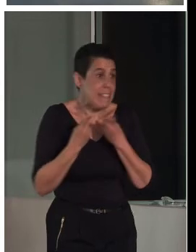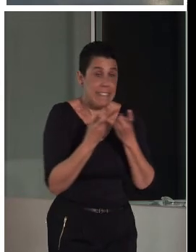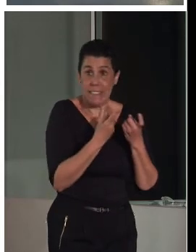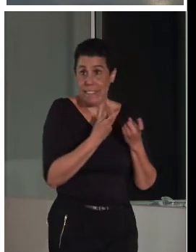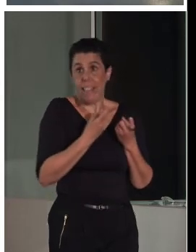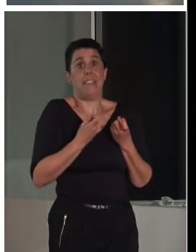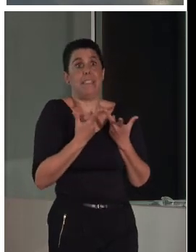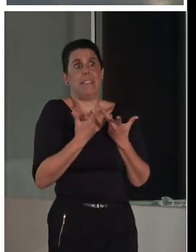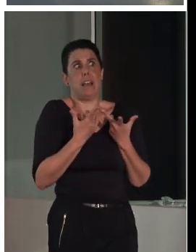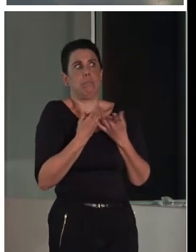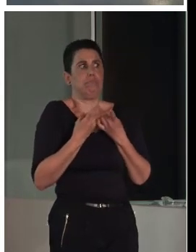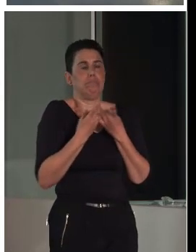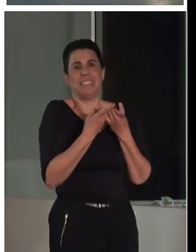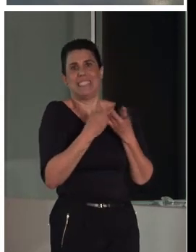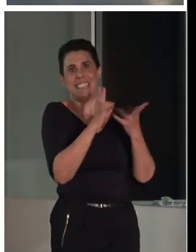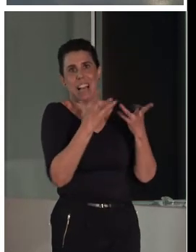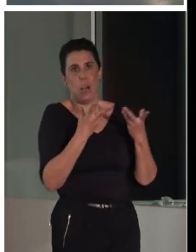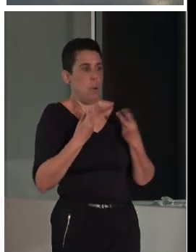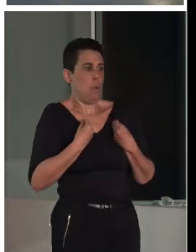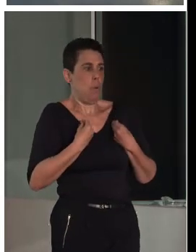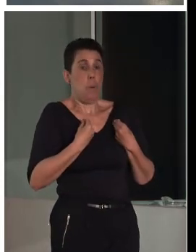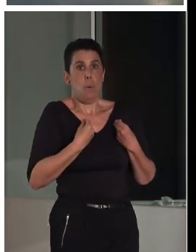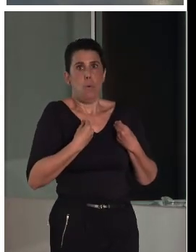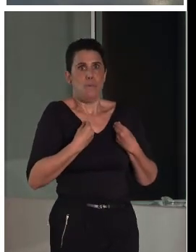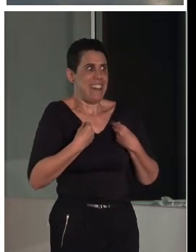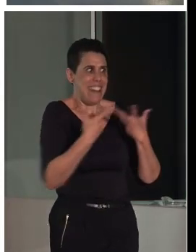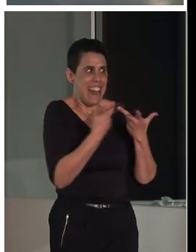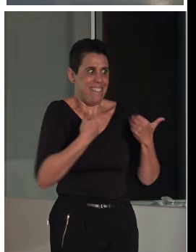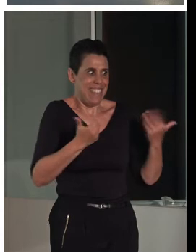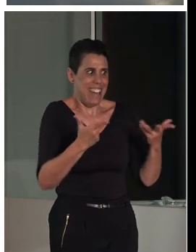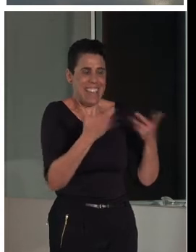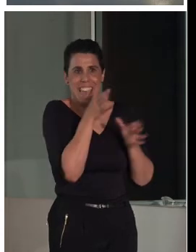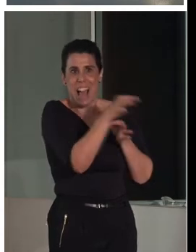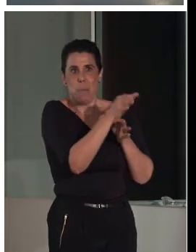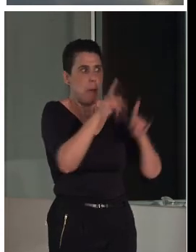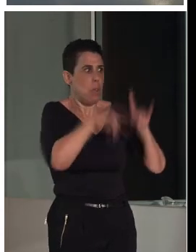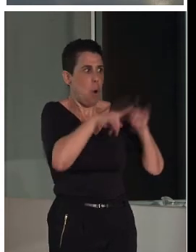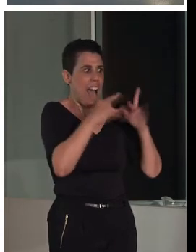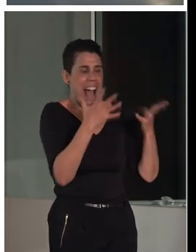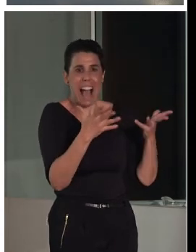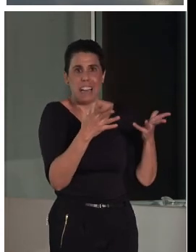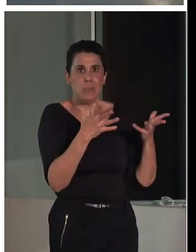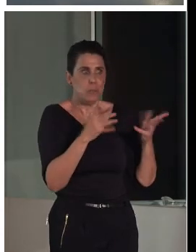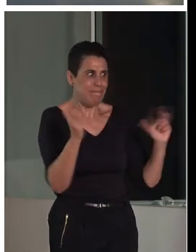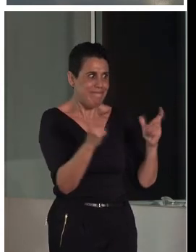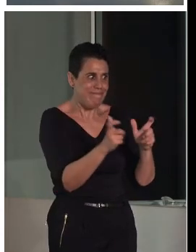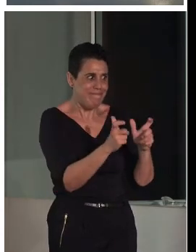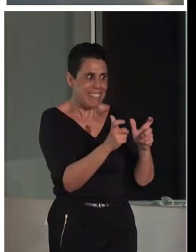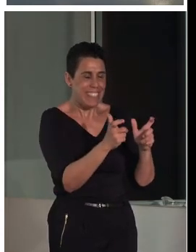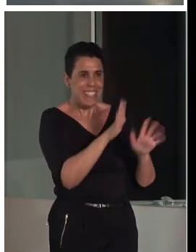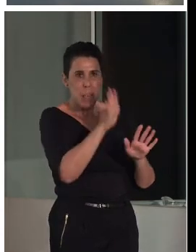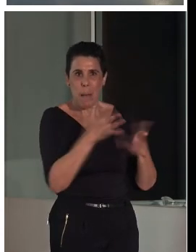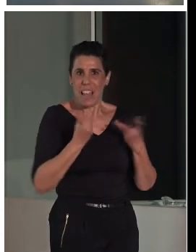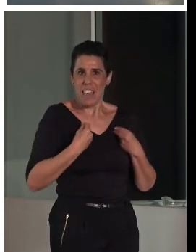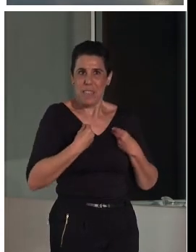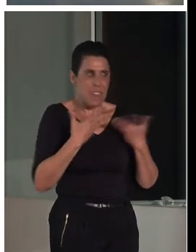tienen una vida que se ve que es corta, que es que se está acabando realmente en algunos sitios, es como que, bueno, pues que la